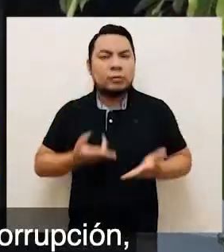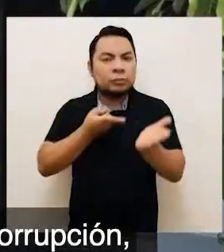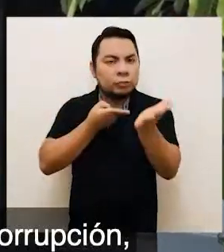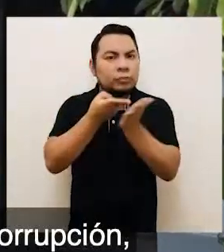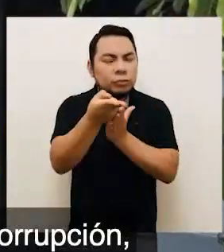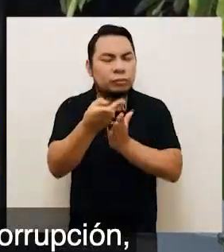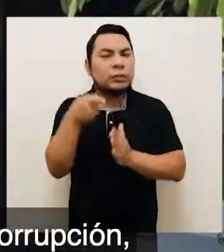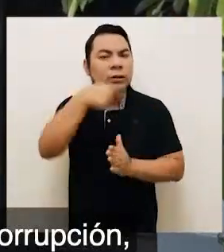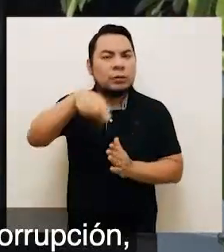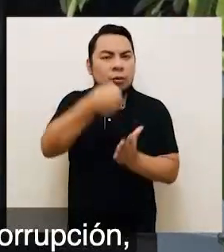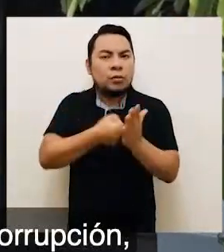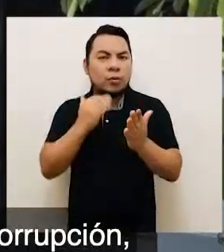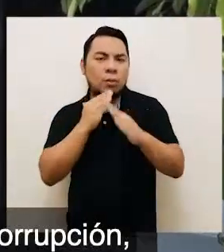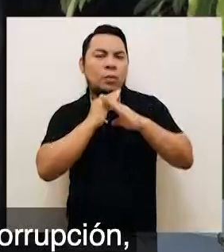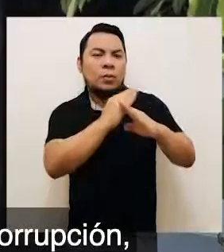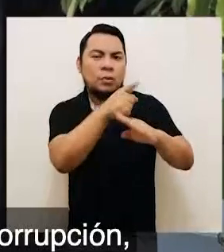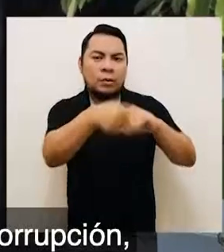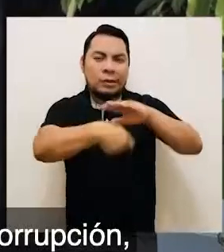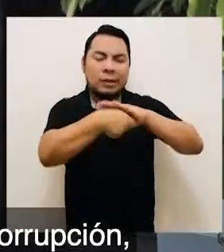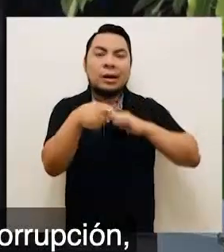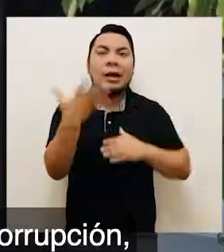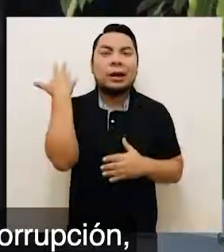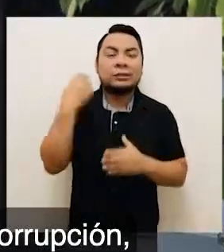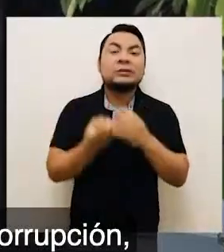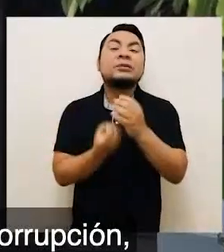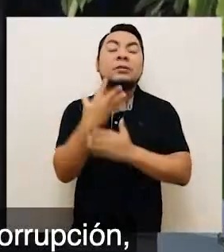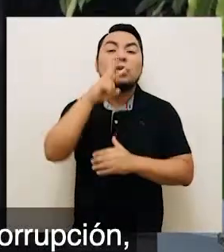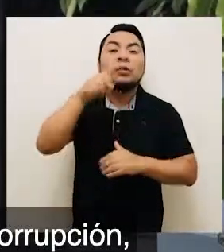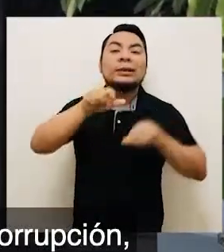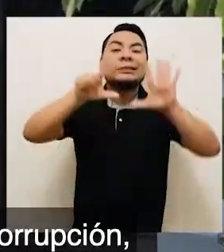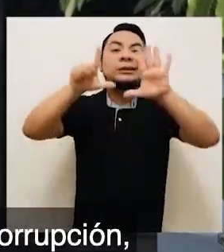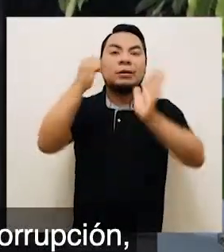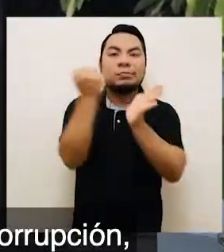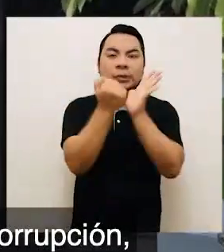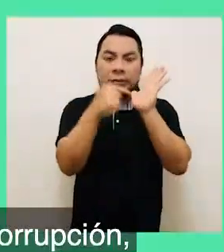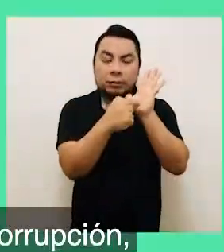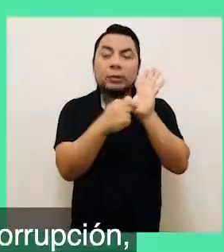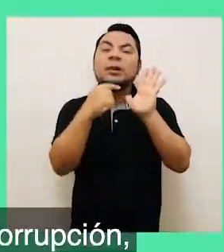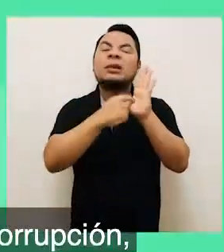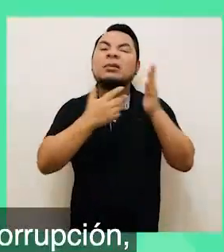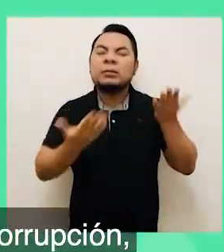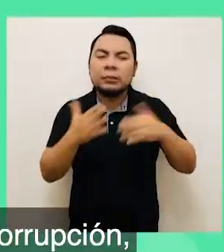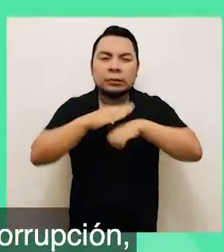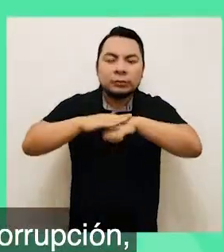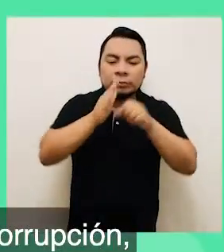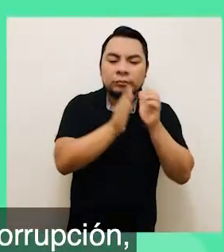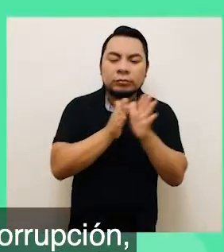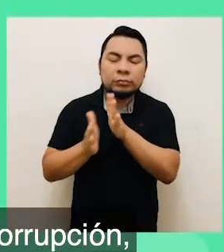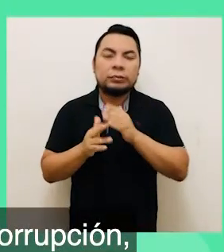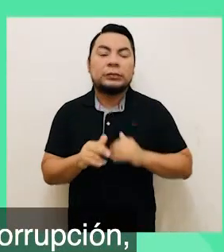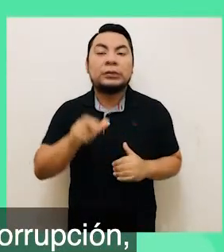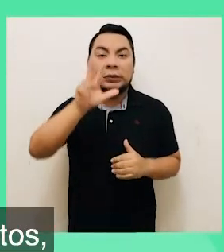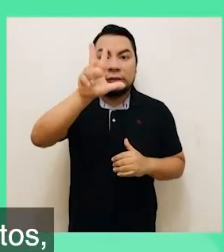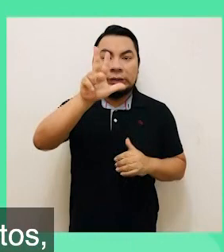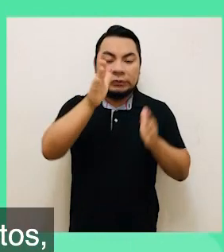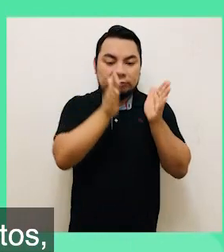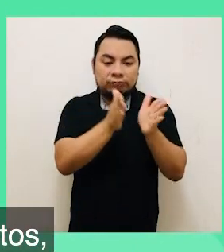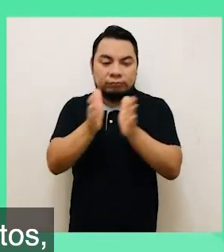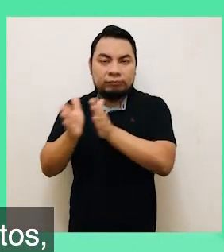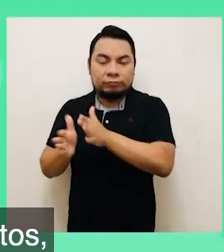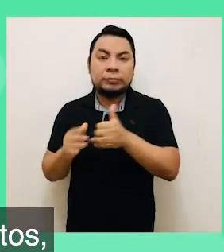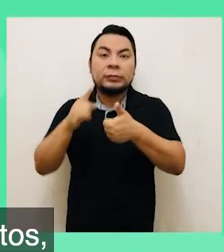la Corrupción, vigente desde septiembre del 2017, cuyas estrategias están definidas en tres ejes.